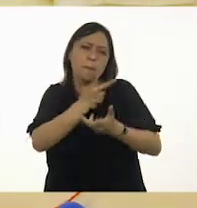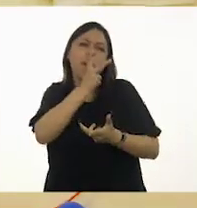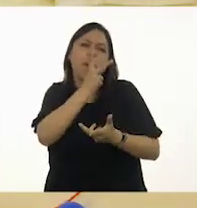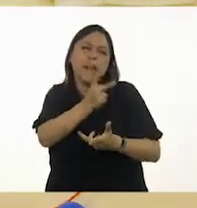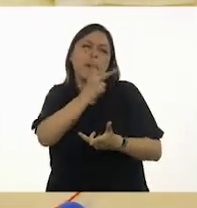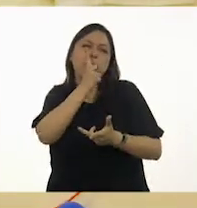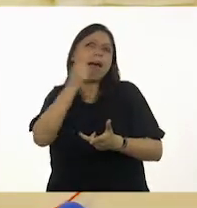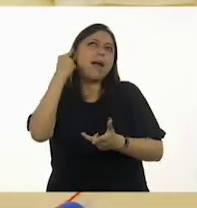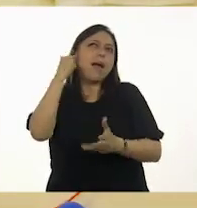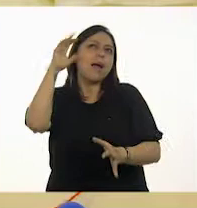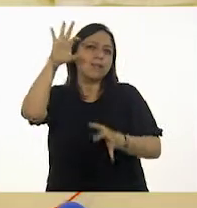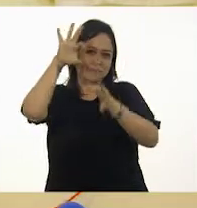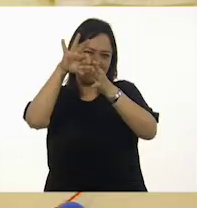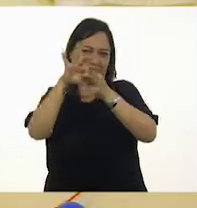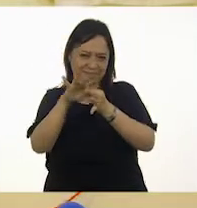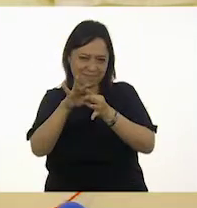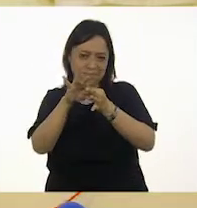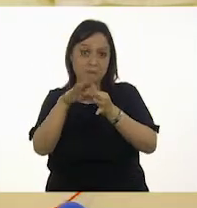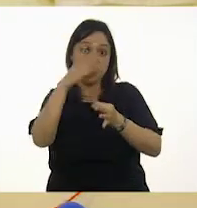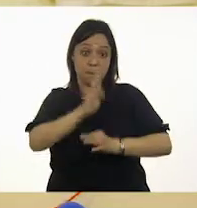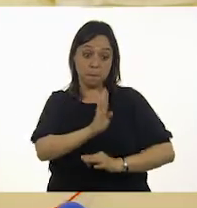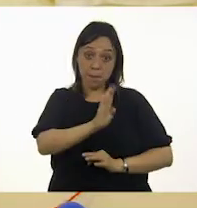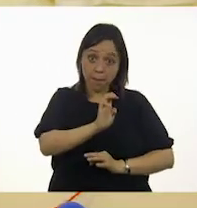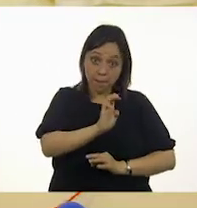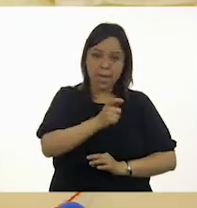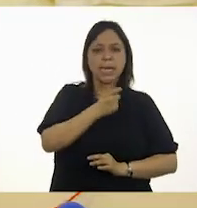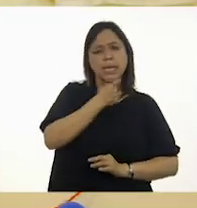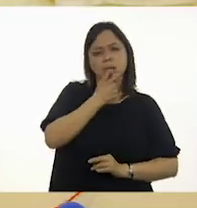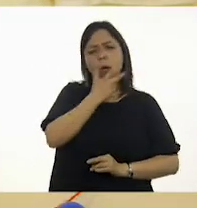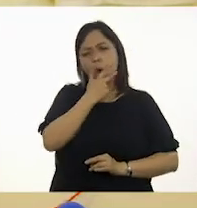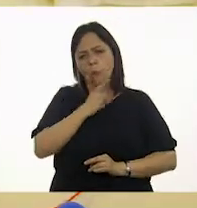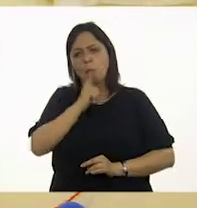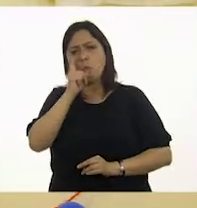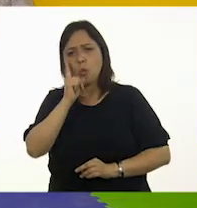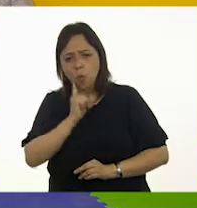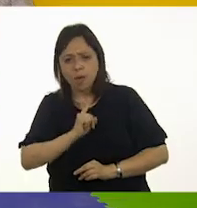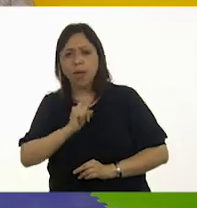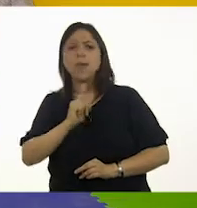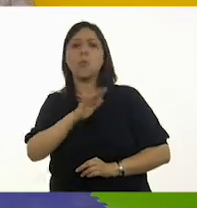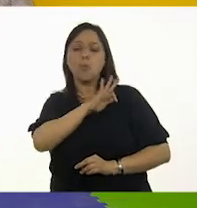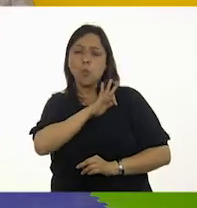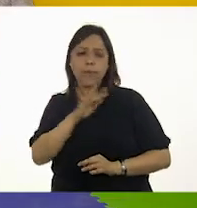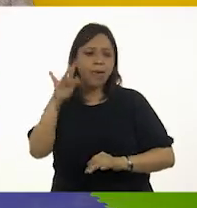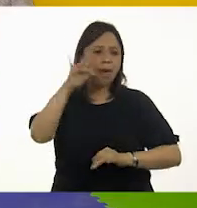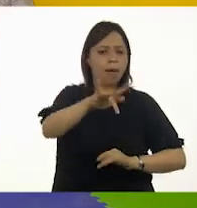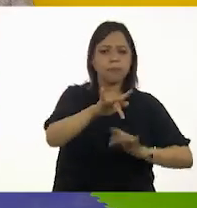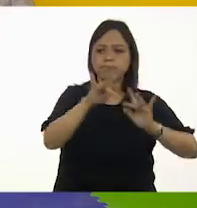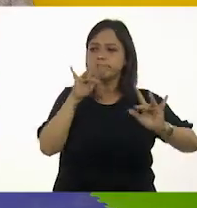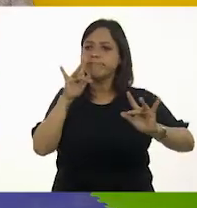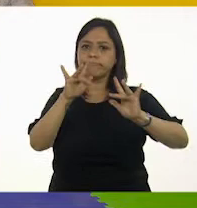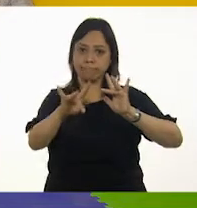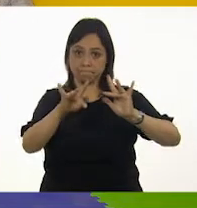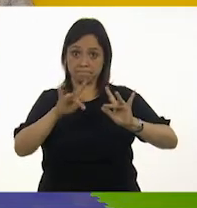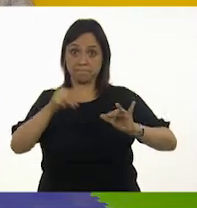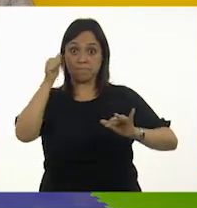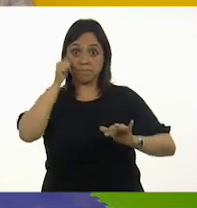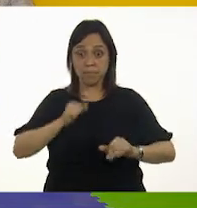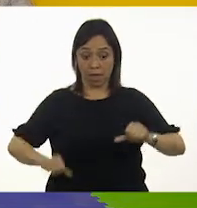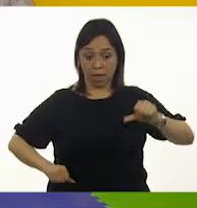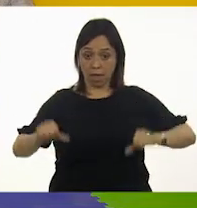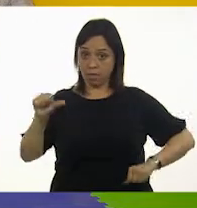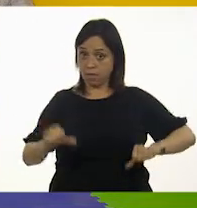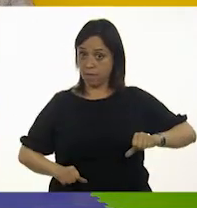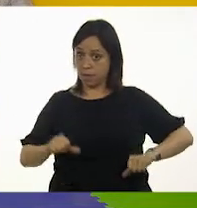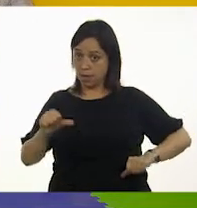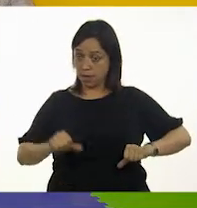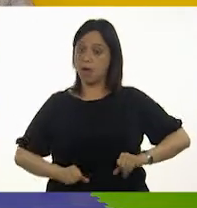importante que permitamos que el bebé, niña o niño interactúe con los materiales. En cada actividad con los niños te puedes apoyar